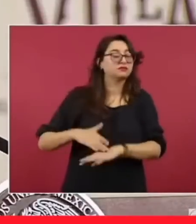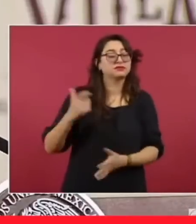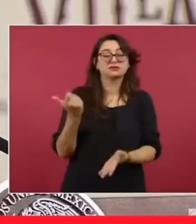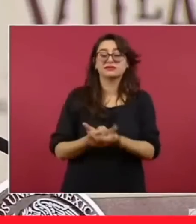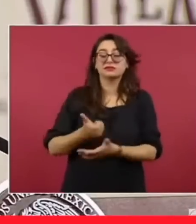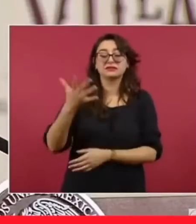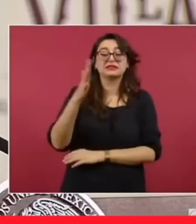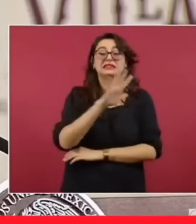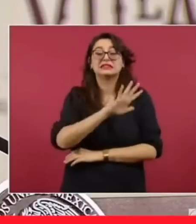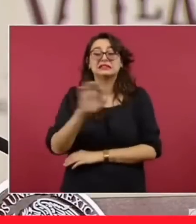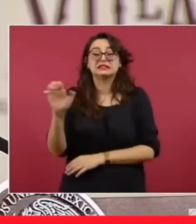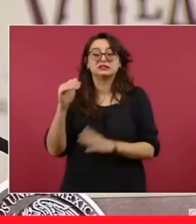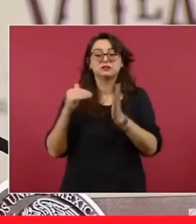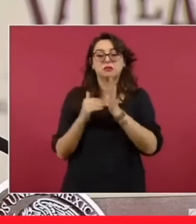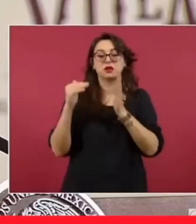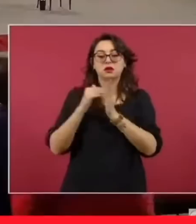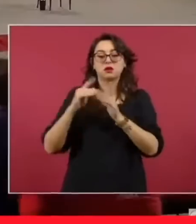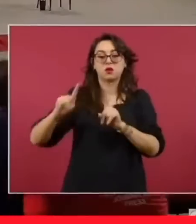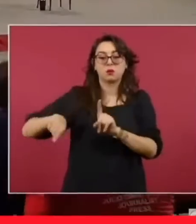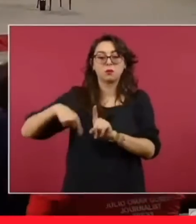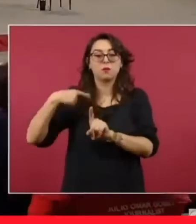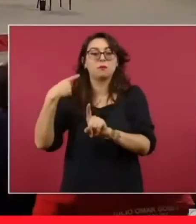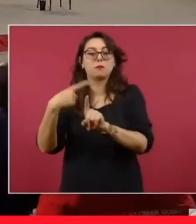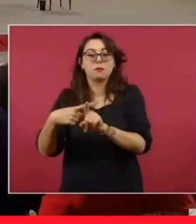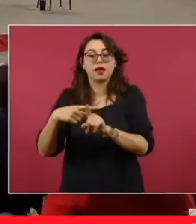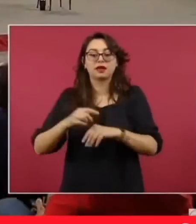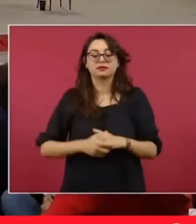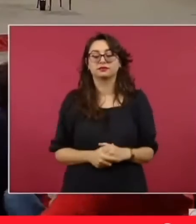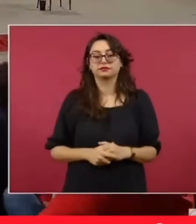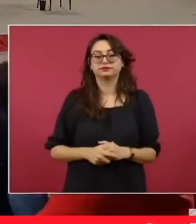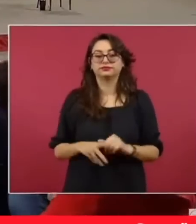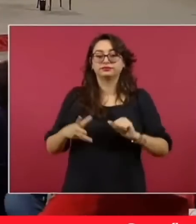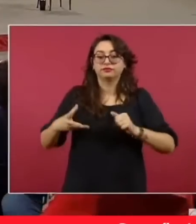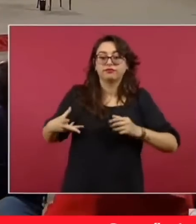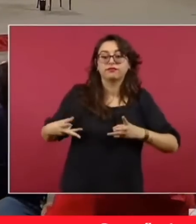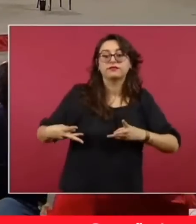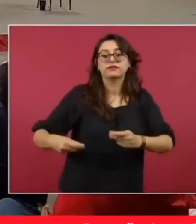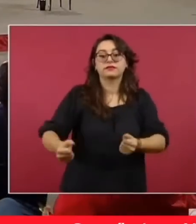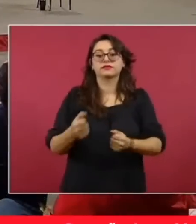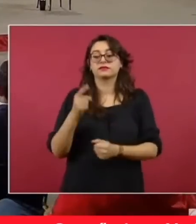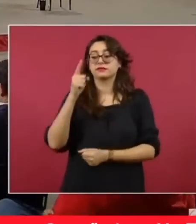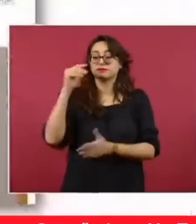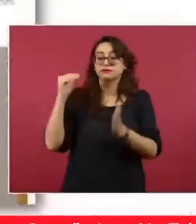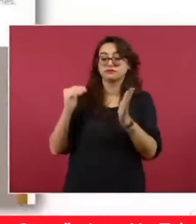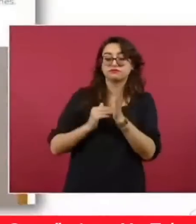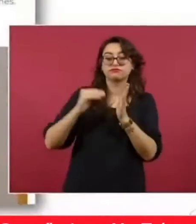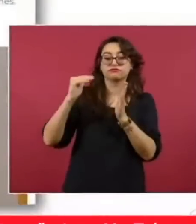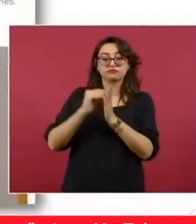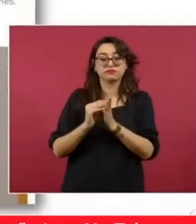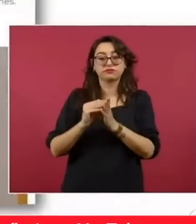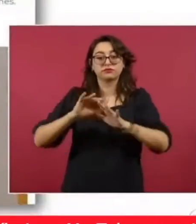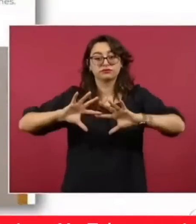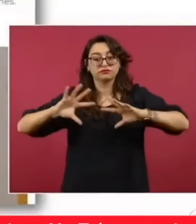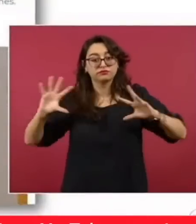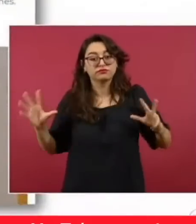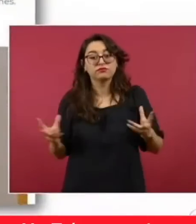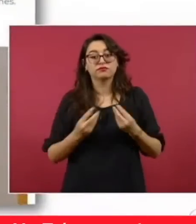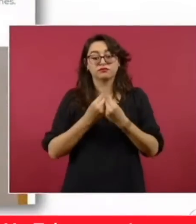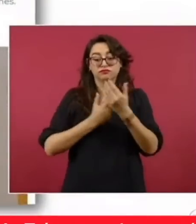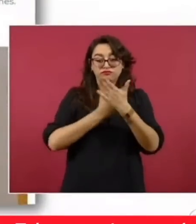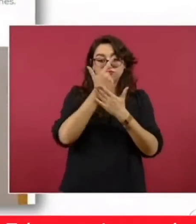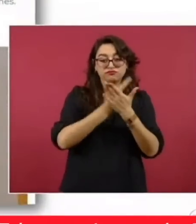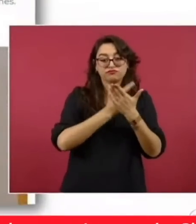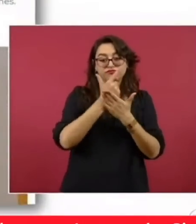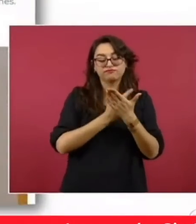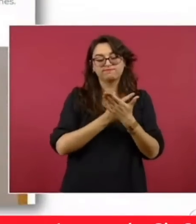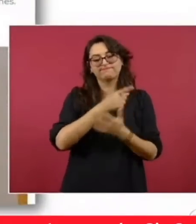La revista también afirma que se gastaron recursos públicos por más de mil millones de pesos. Todo esto es falso. El